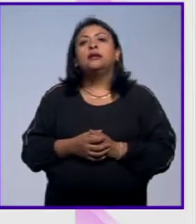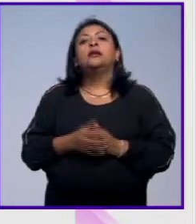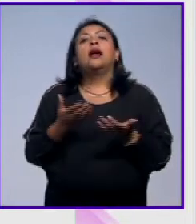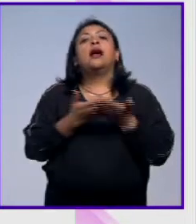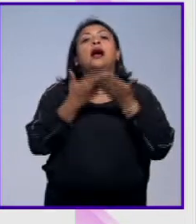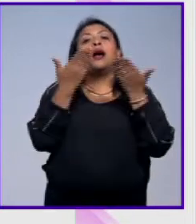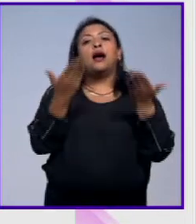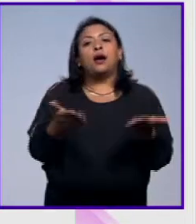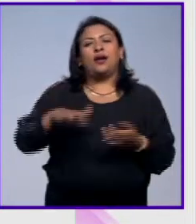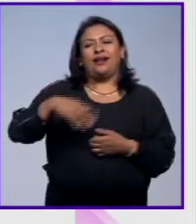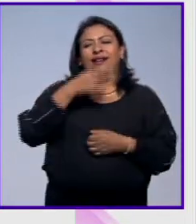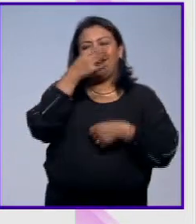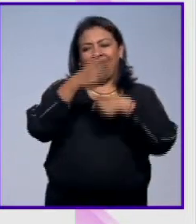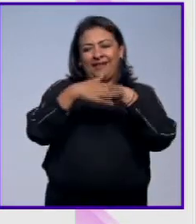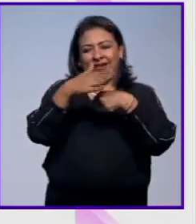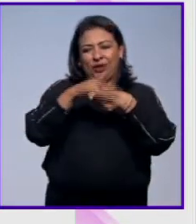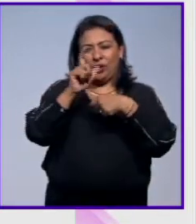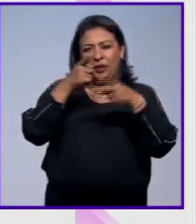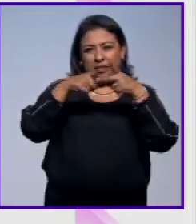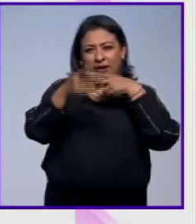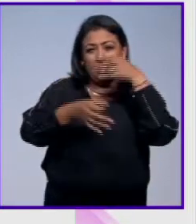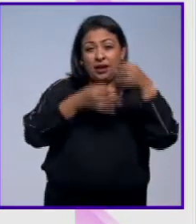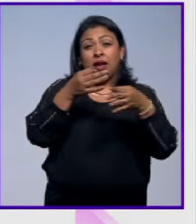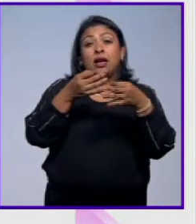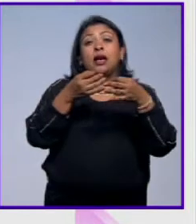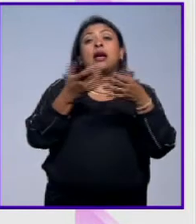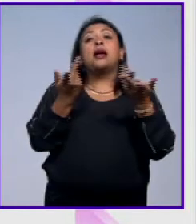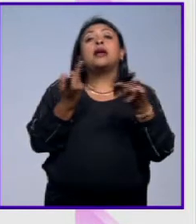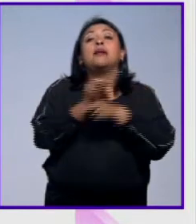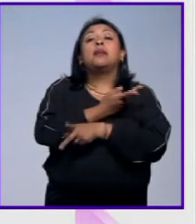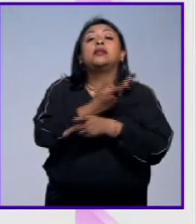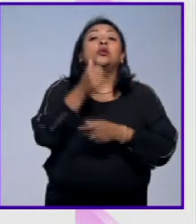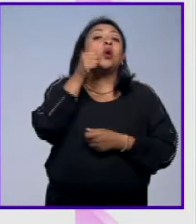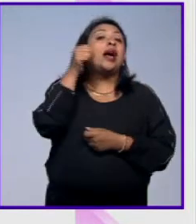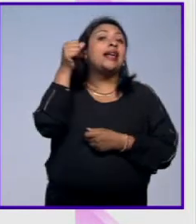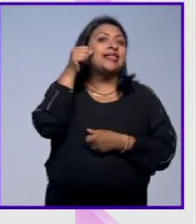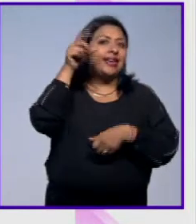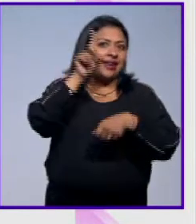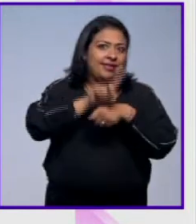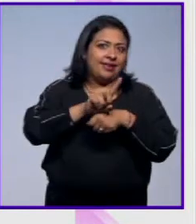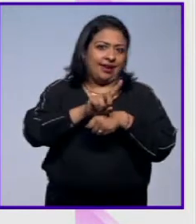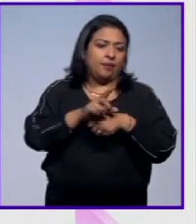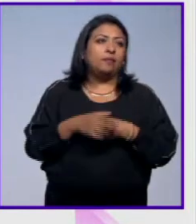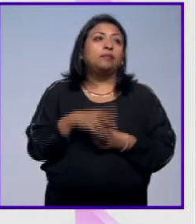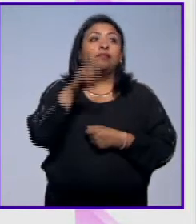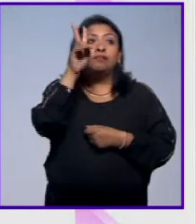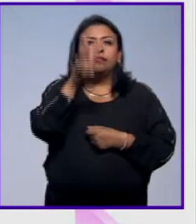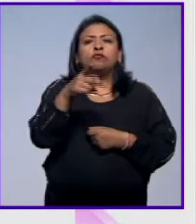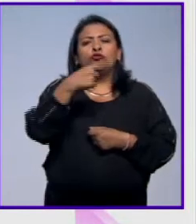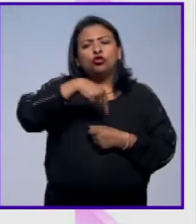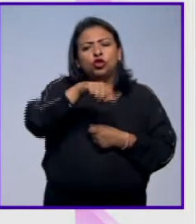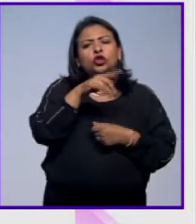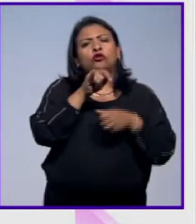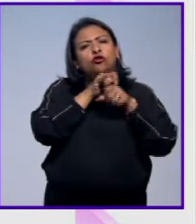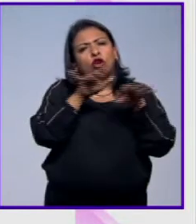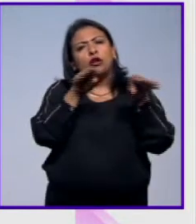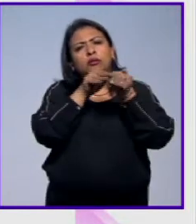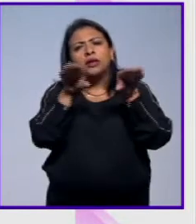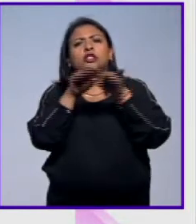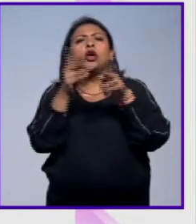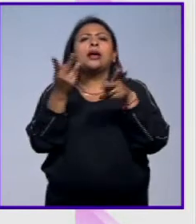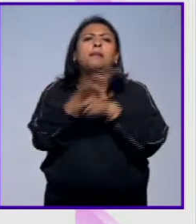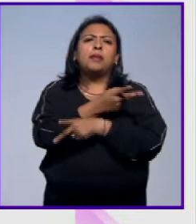a continuación ya lo anticipábamos al inicio del programa La Crónica Laura de lo que sucedió ayer Efectivamente nosotros estuvimos dándole cobertura al